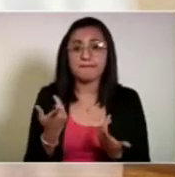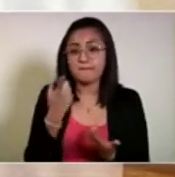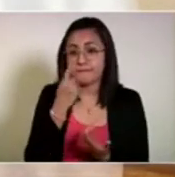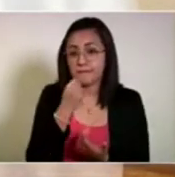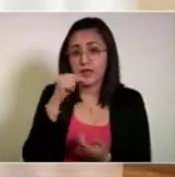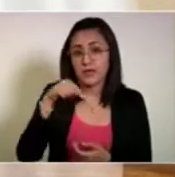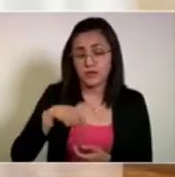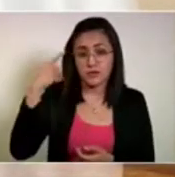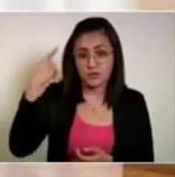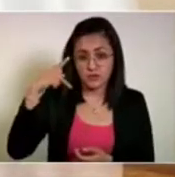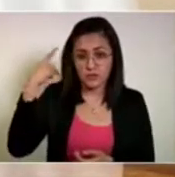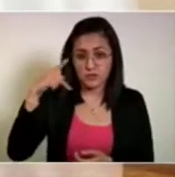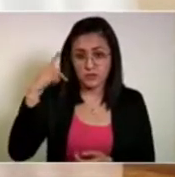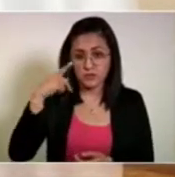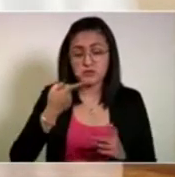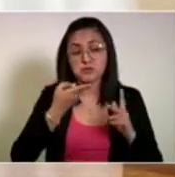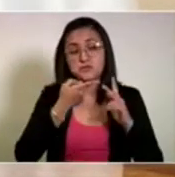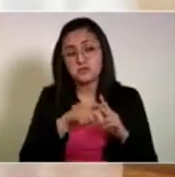acá en Puebla,